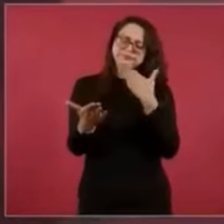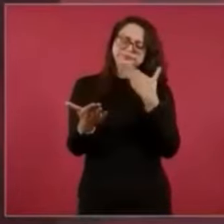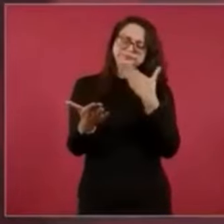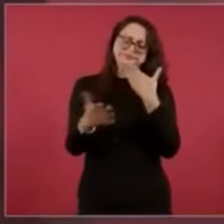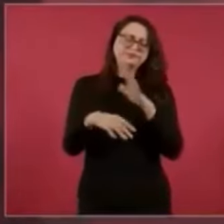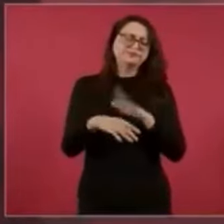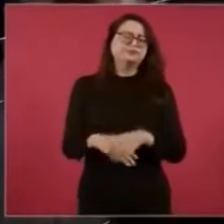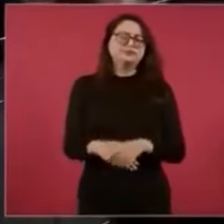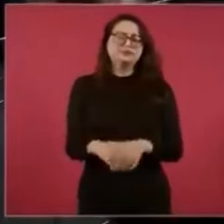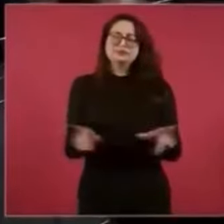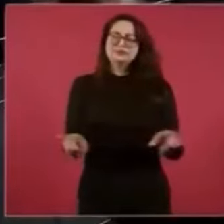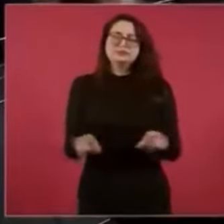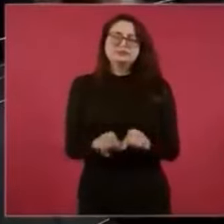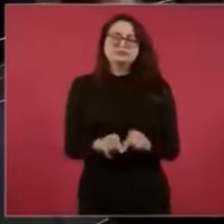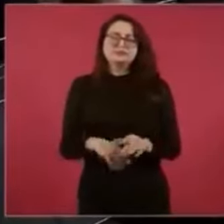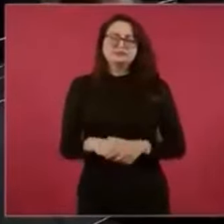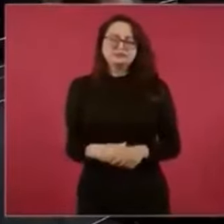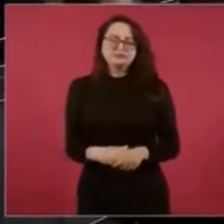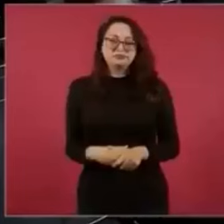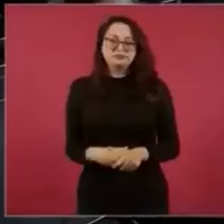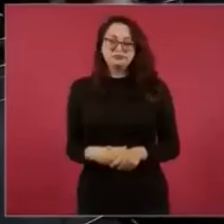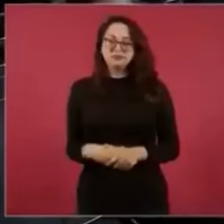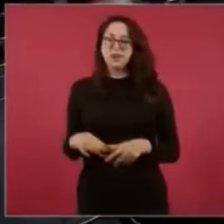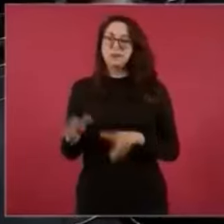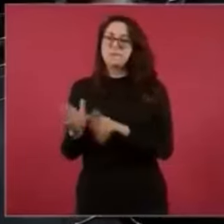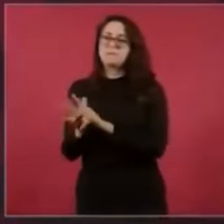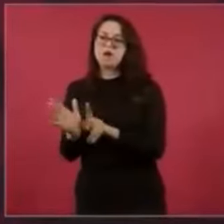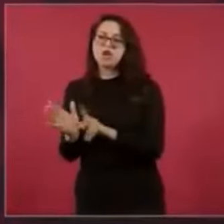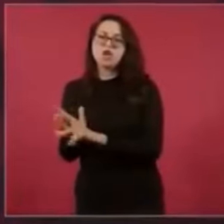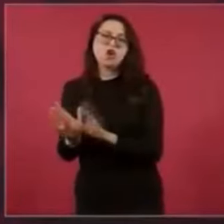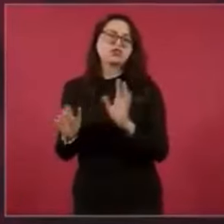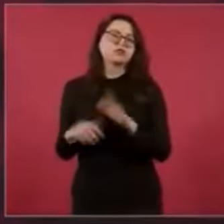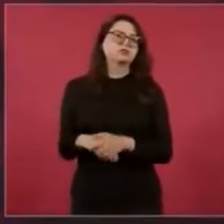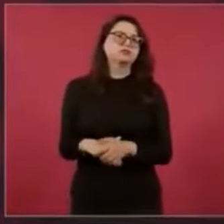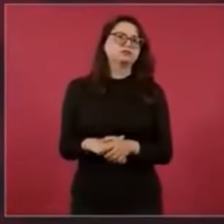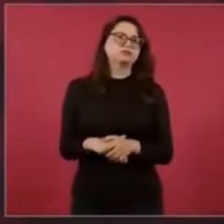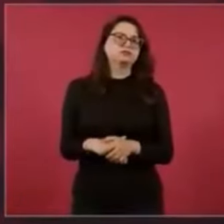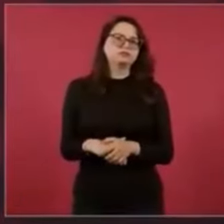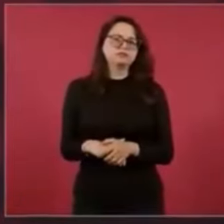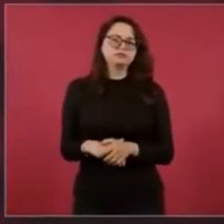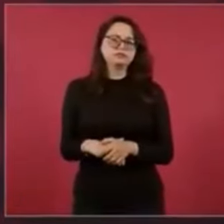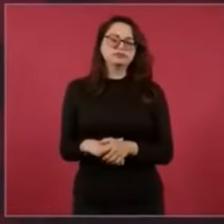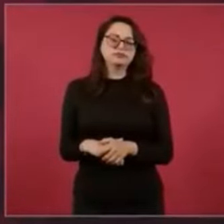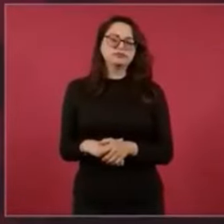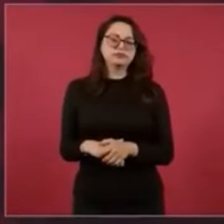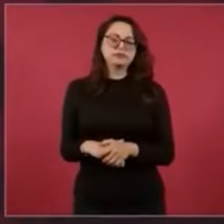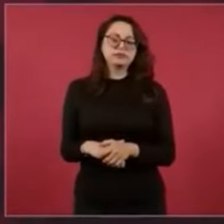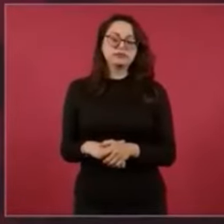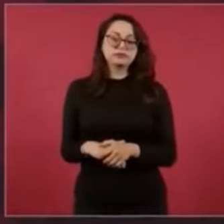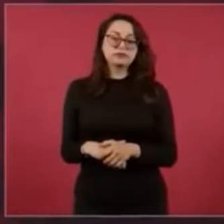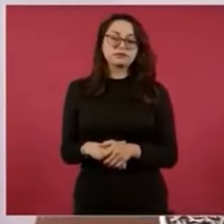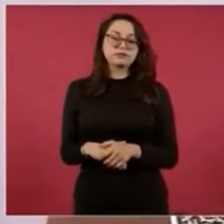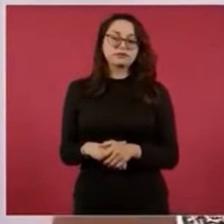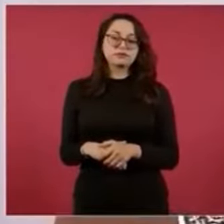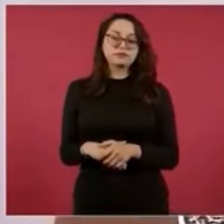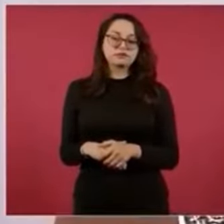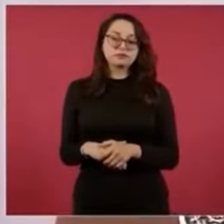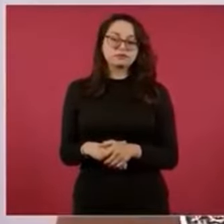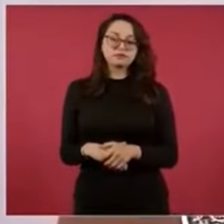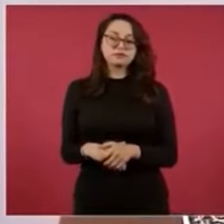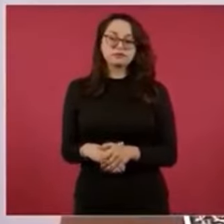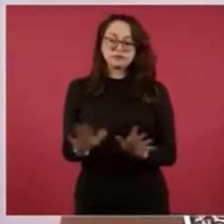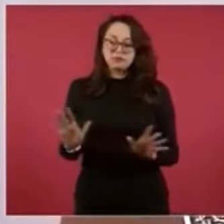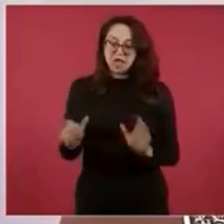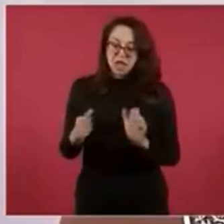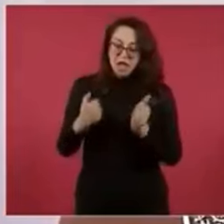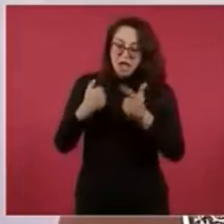periódicos, las columnas y qué dicen de